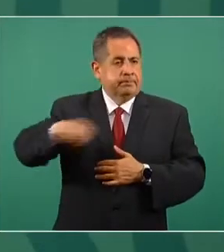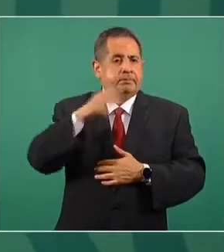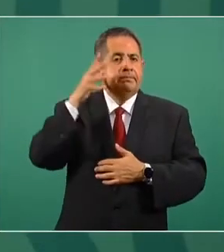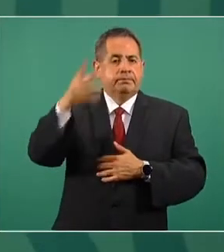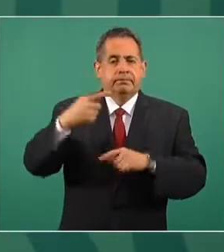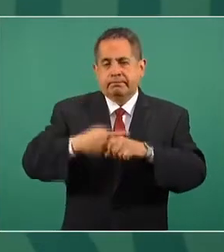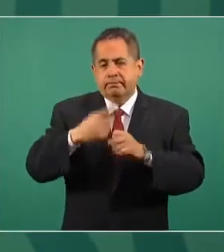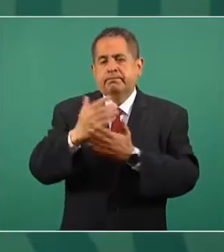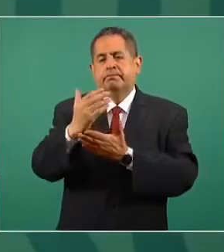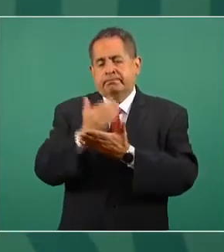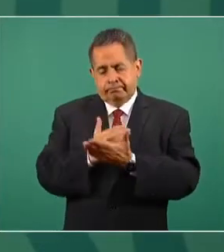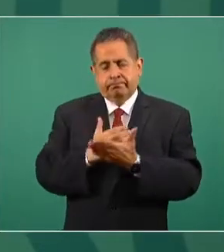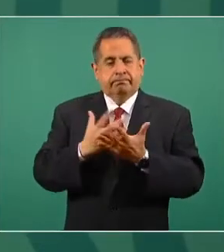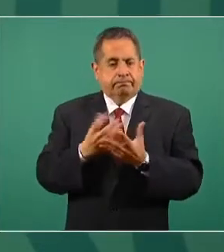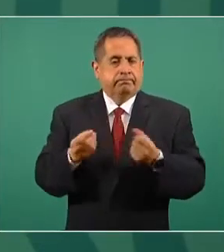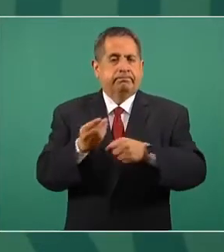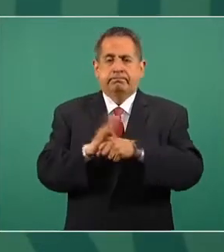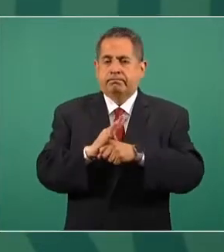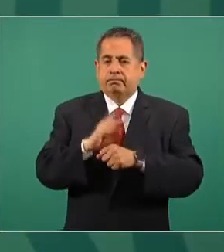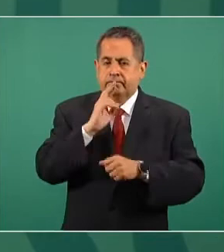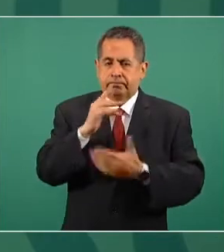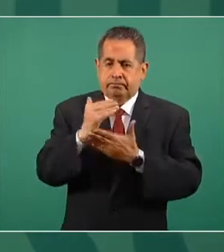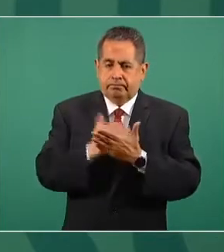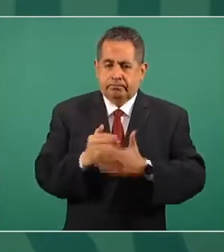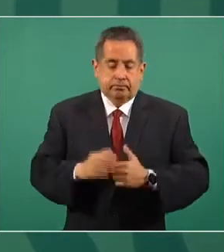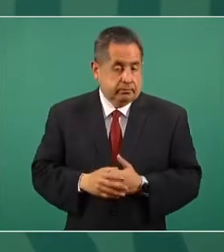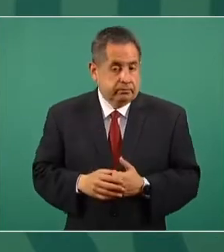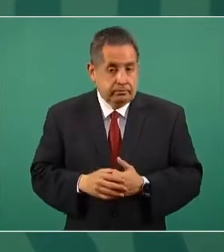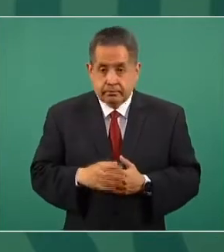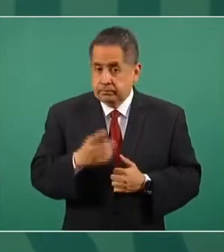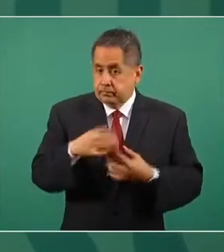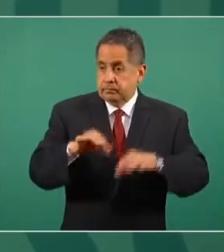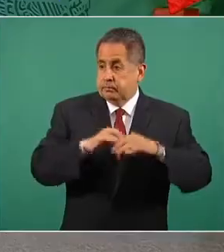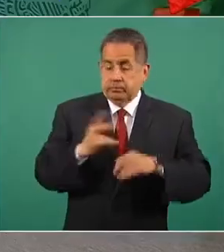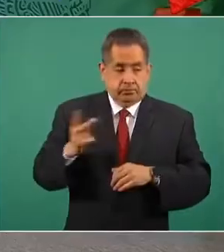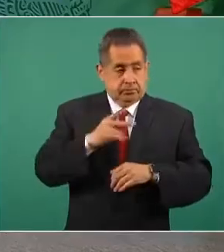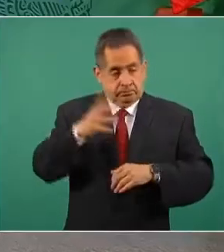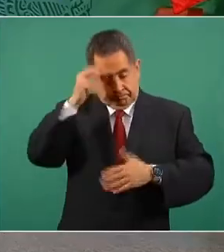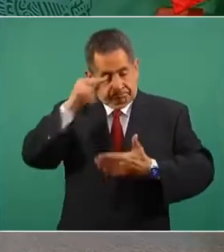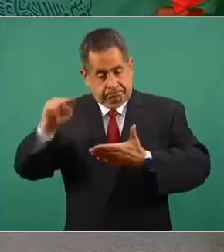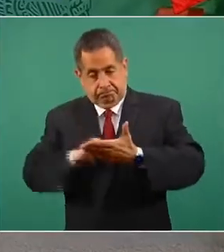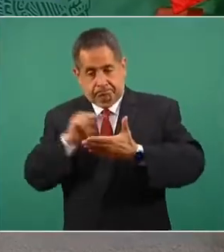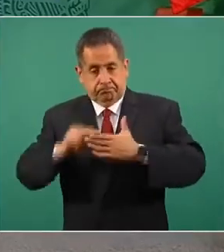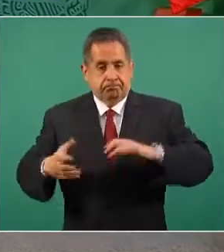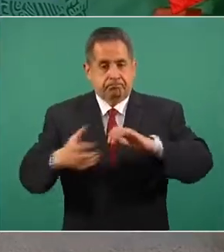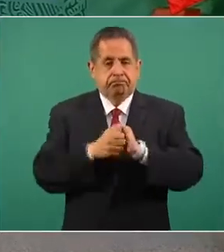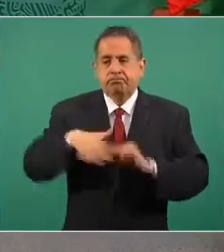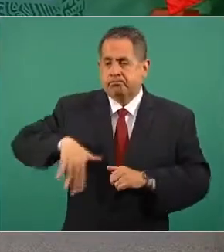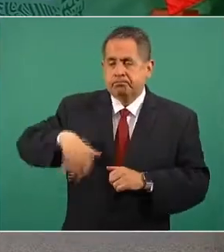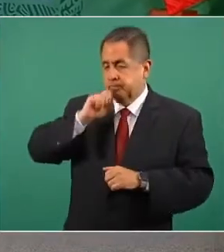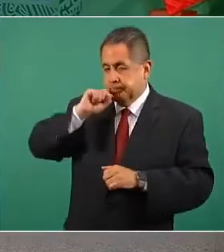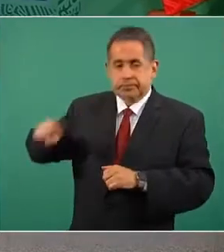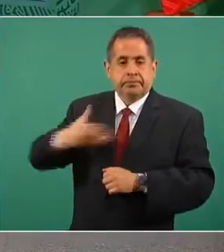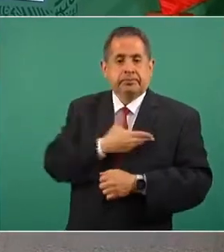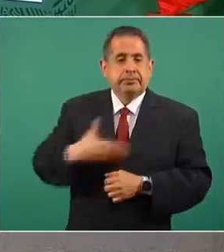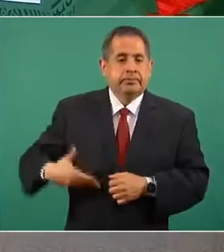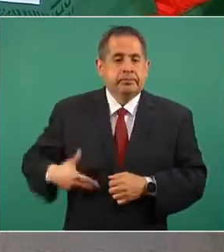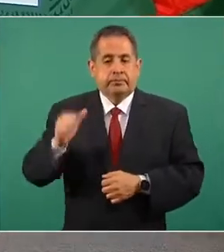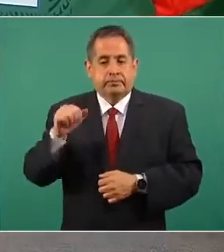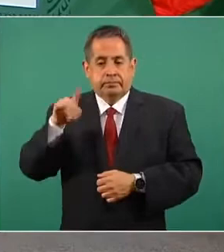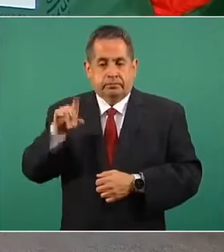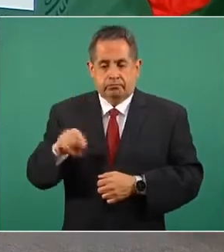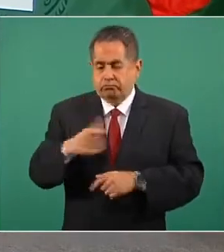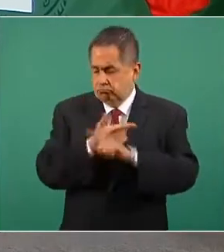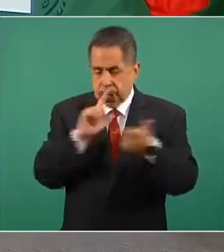enfermedad COVID-19. Es un importante acuerdo, como lo señaló aquí mismo el presidente López Obrador, la